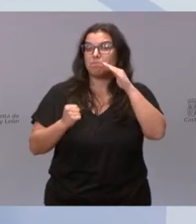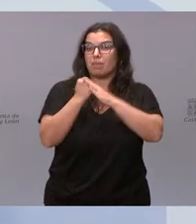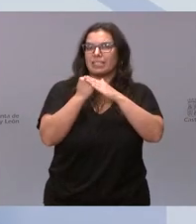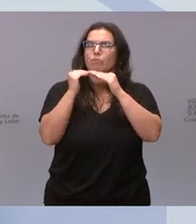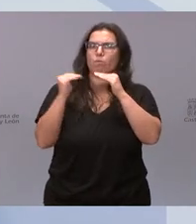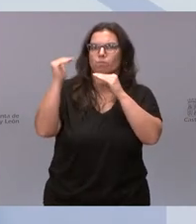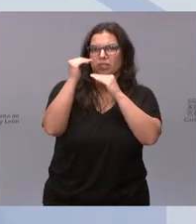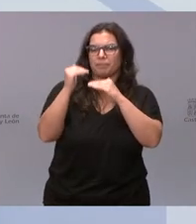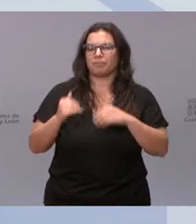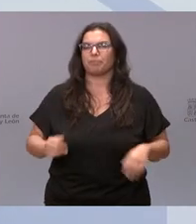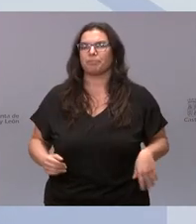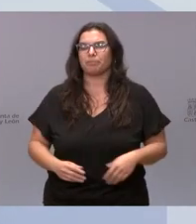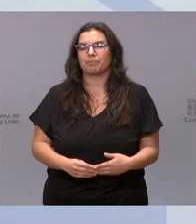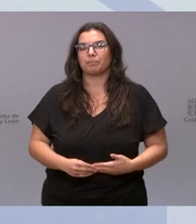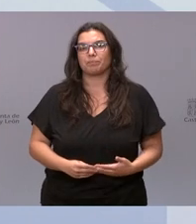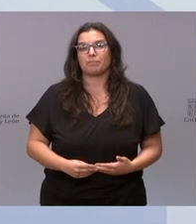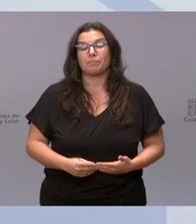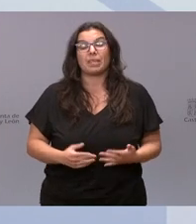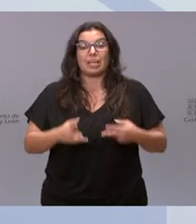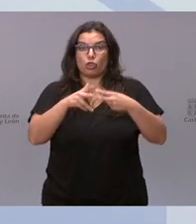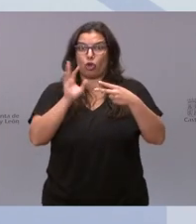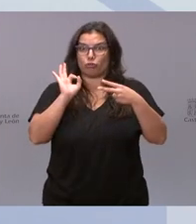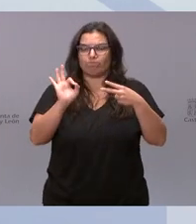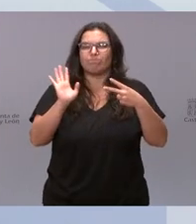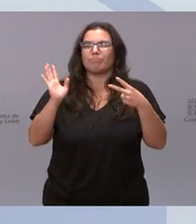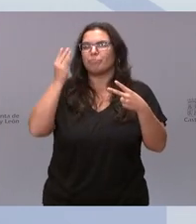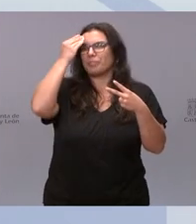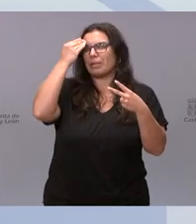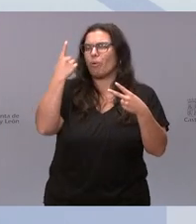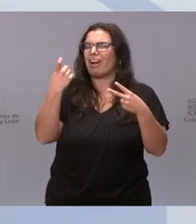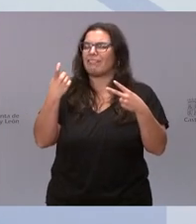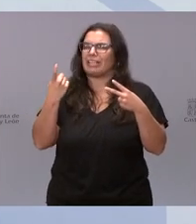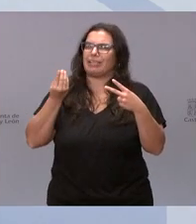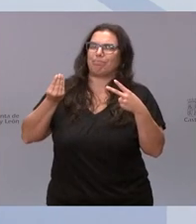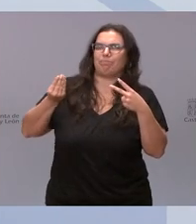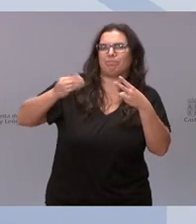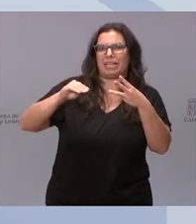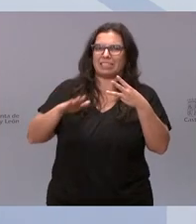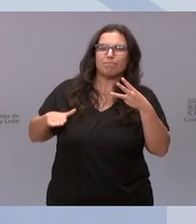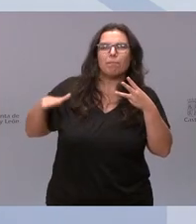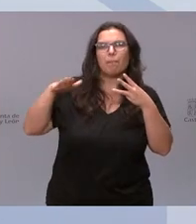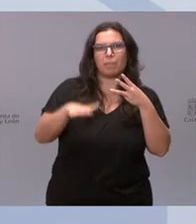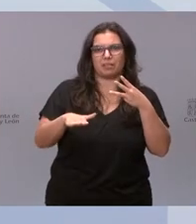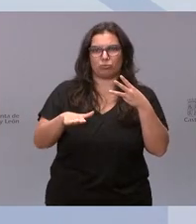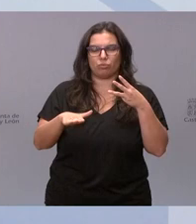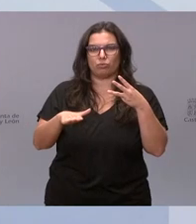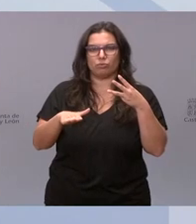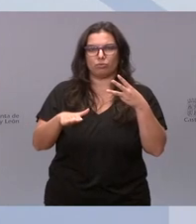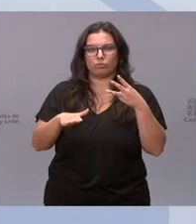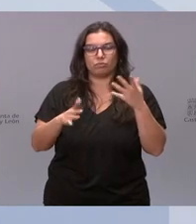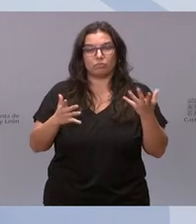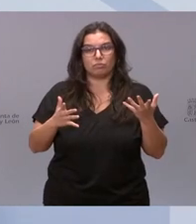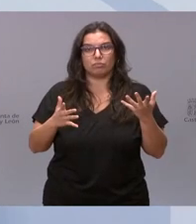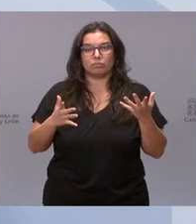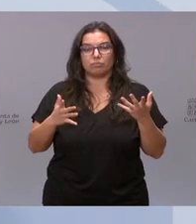prestación. Pero consideramos que es necesario dar un paso más, tenemos